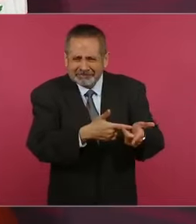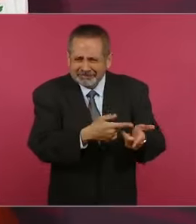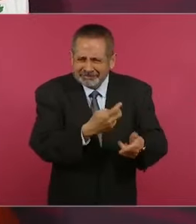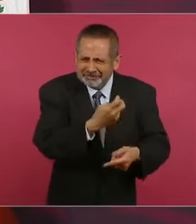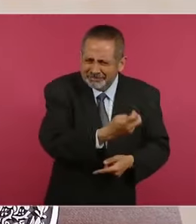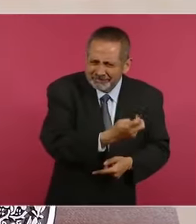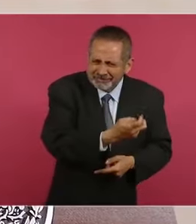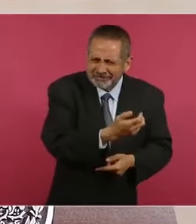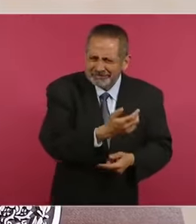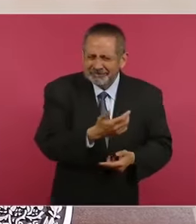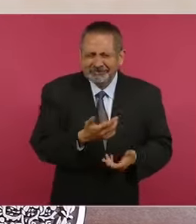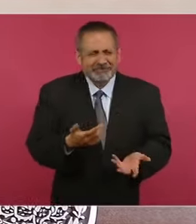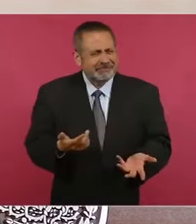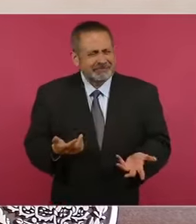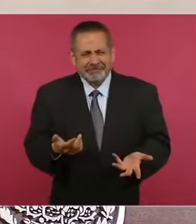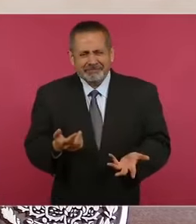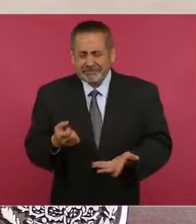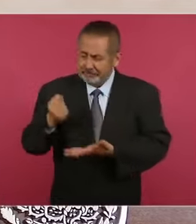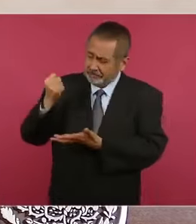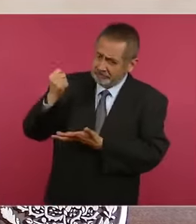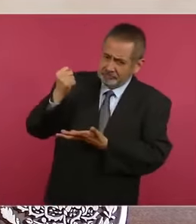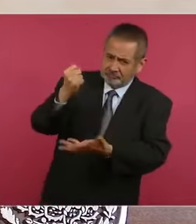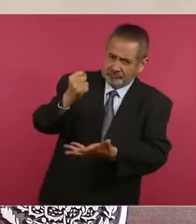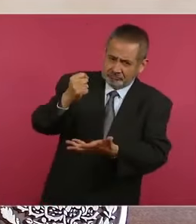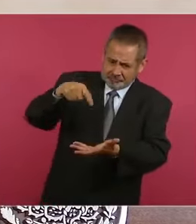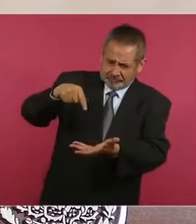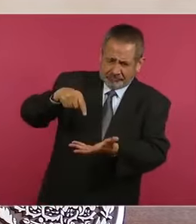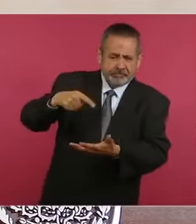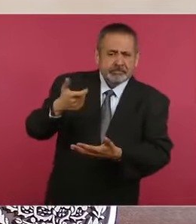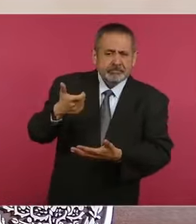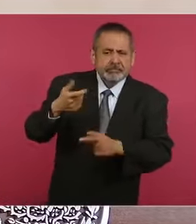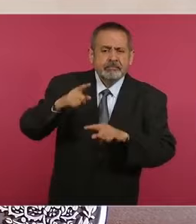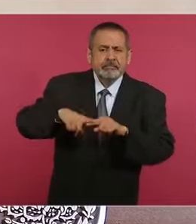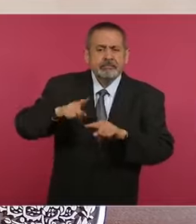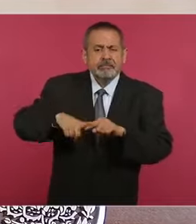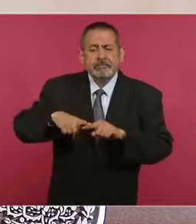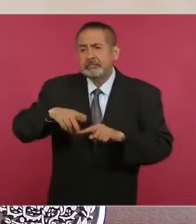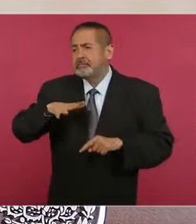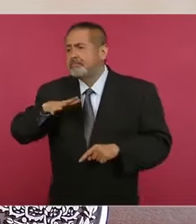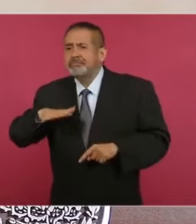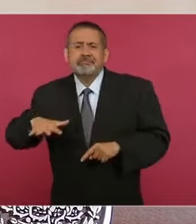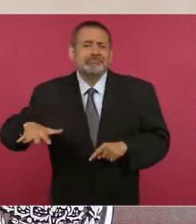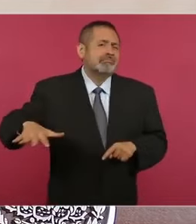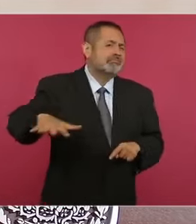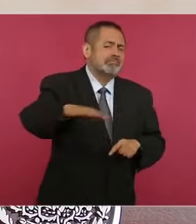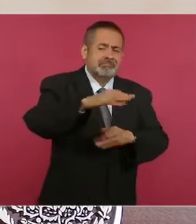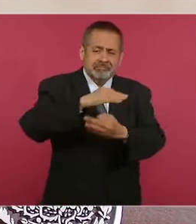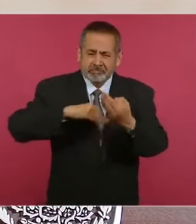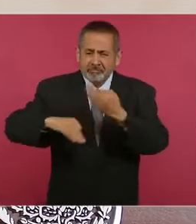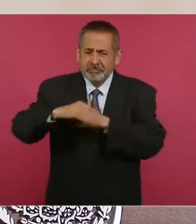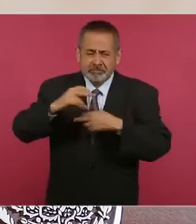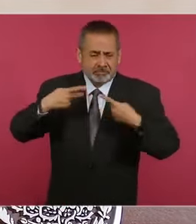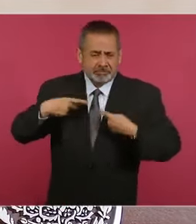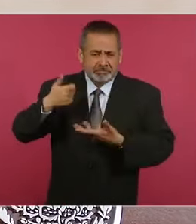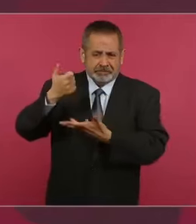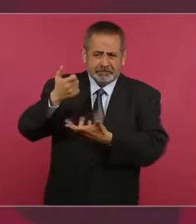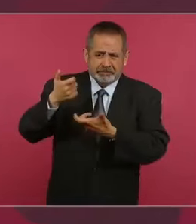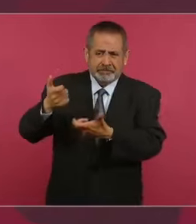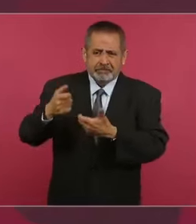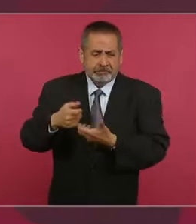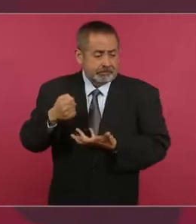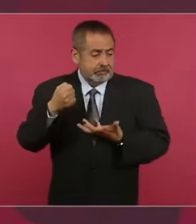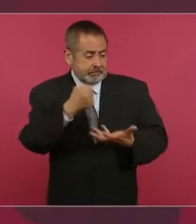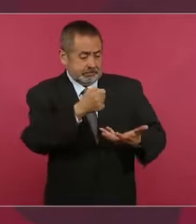El presupuesto es dinero de todo el pueblo, no es